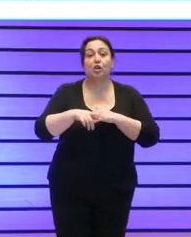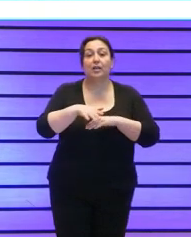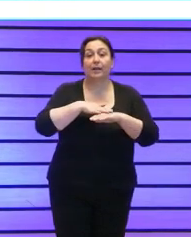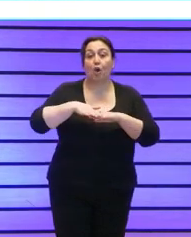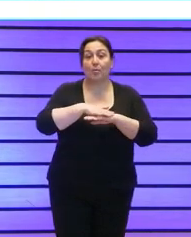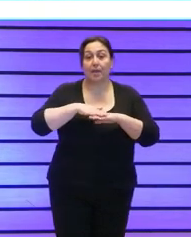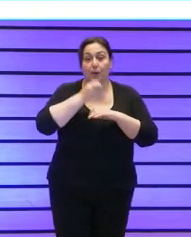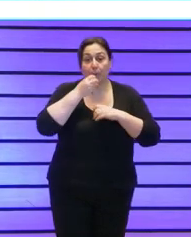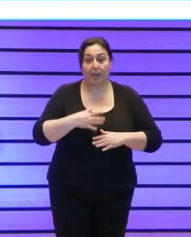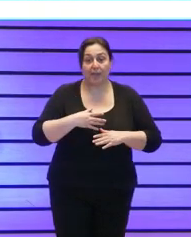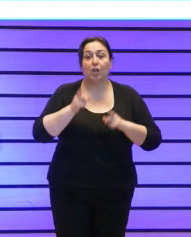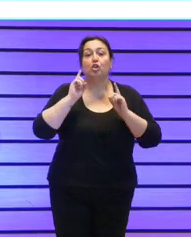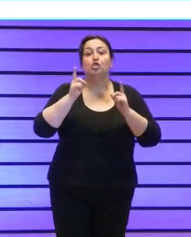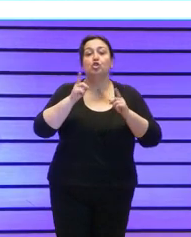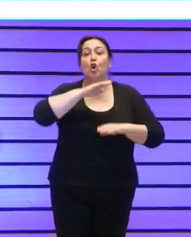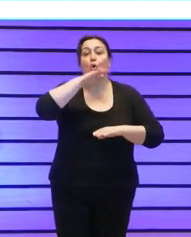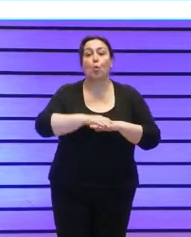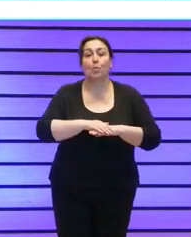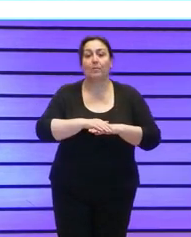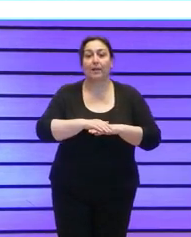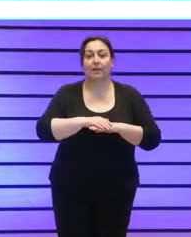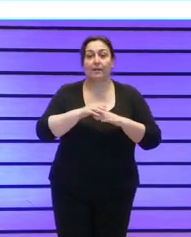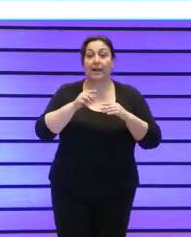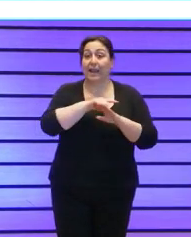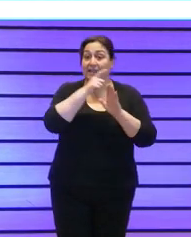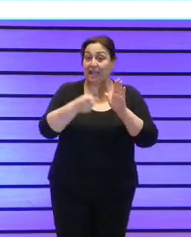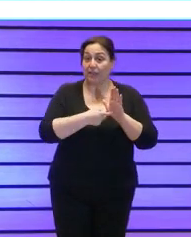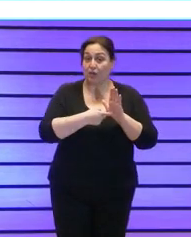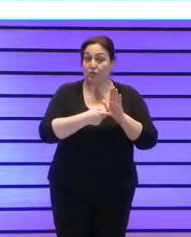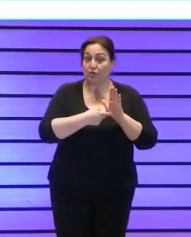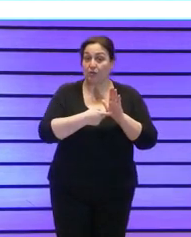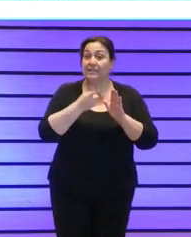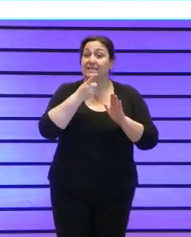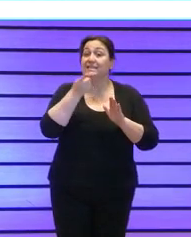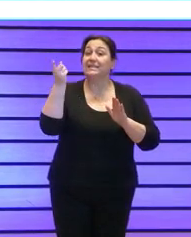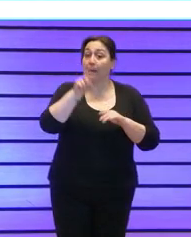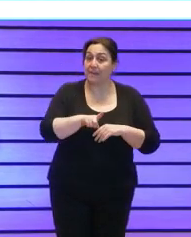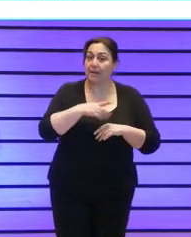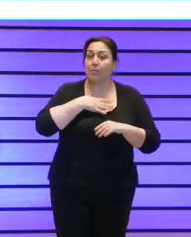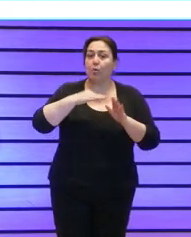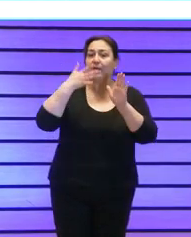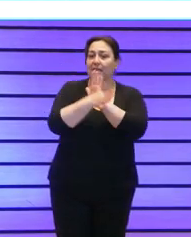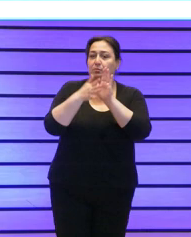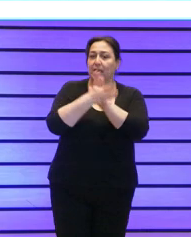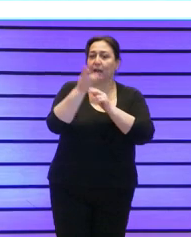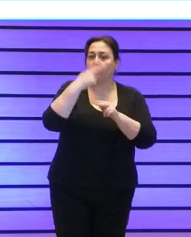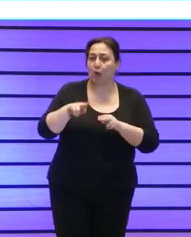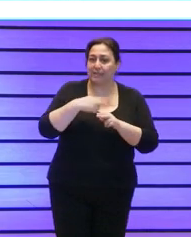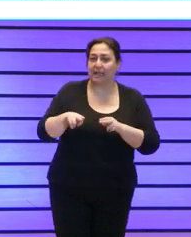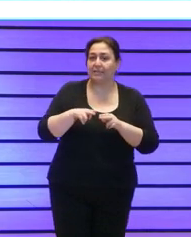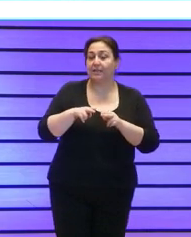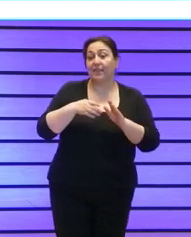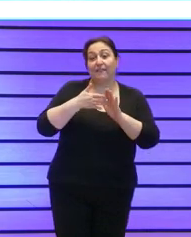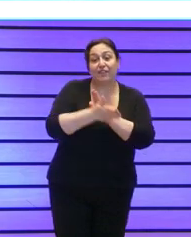donde no solo diéramos cumplimiento a la legislación sino que además definiéramos políticas y normas